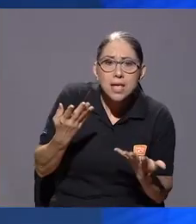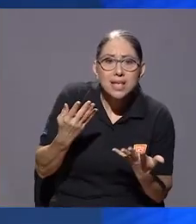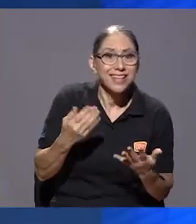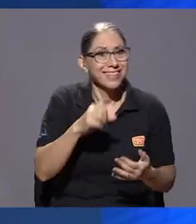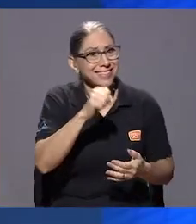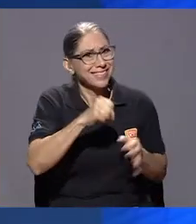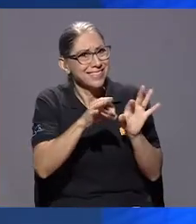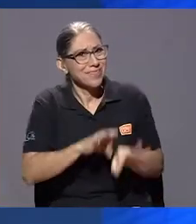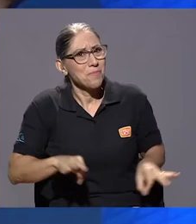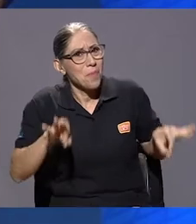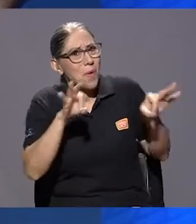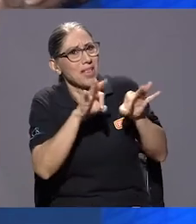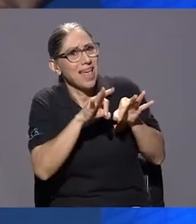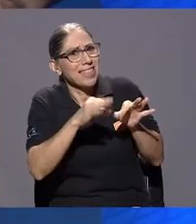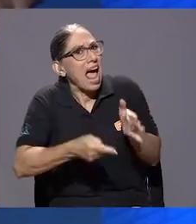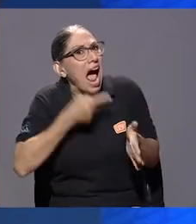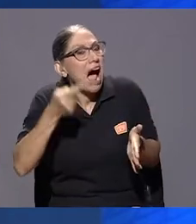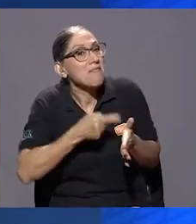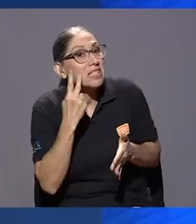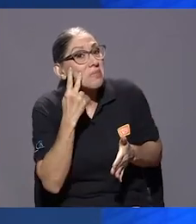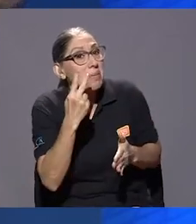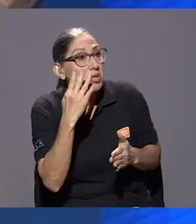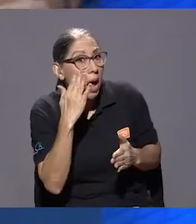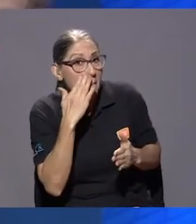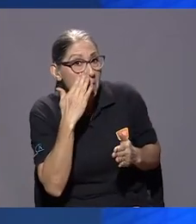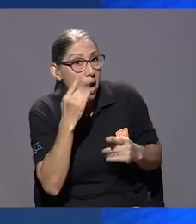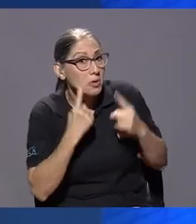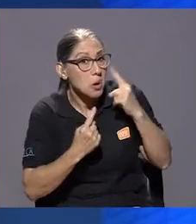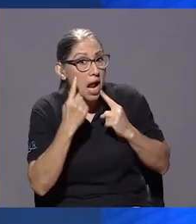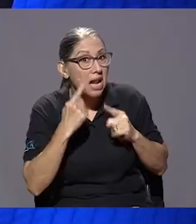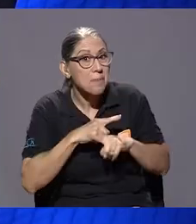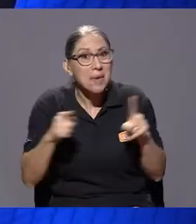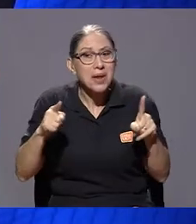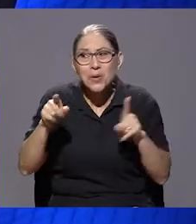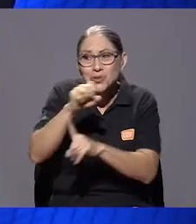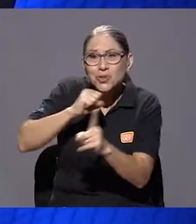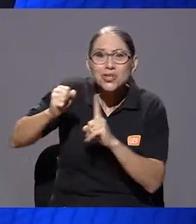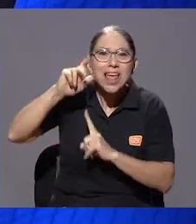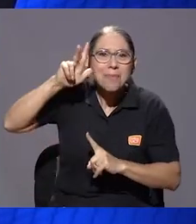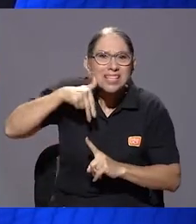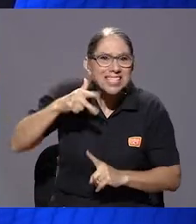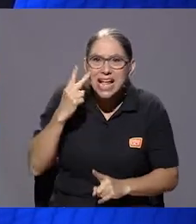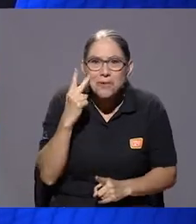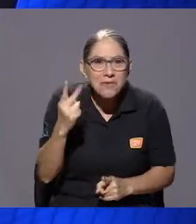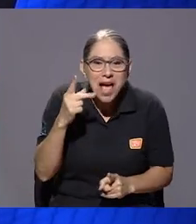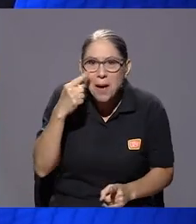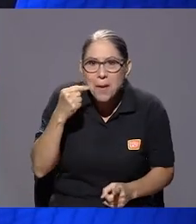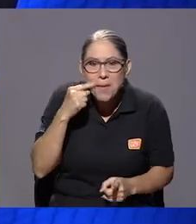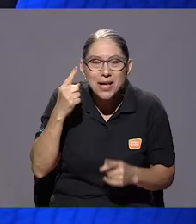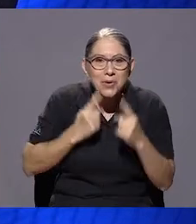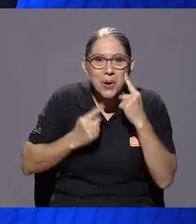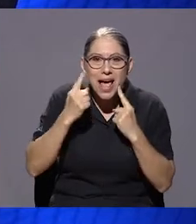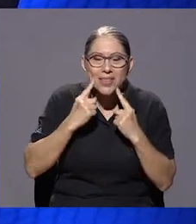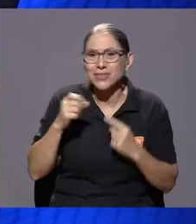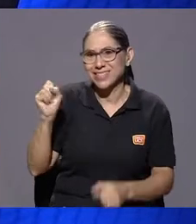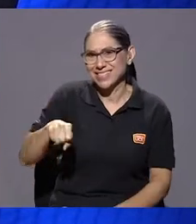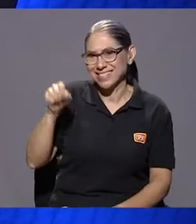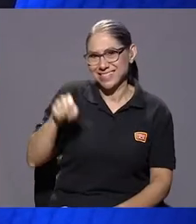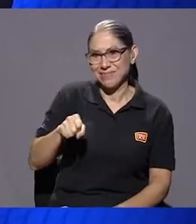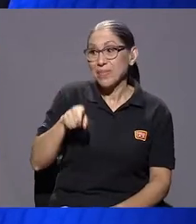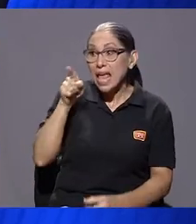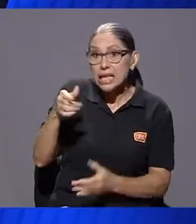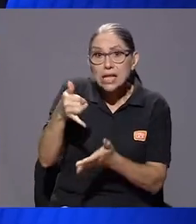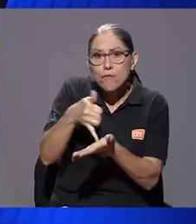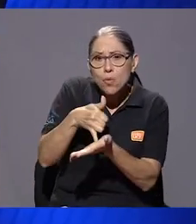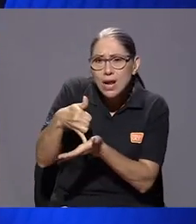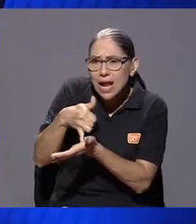tal vez a mamá sí, pero la sociedad machista nunca había visto a papi llorar. Exactamente. Entonces cuando llego a esa vulnerabilidad, que es de las cosas más ricas que